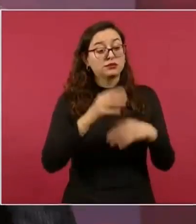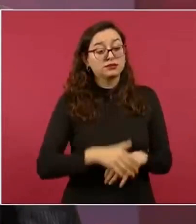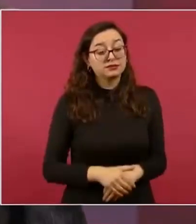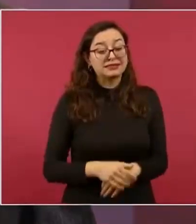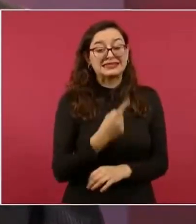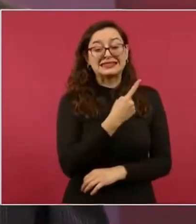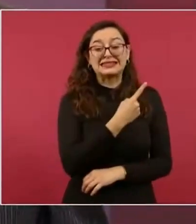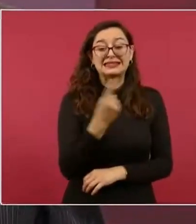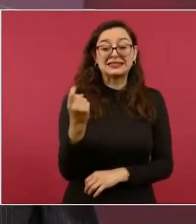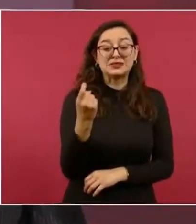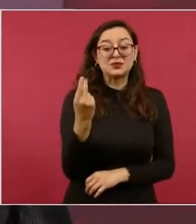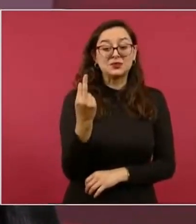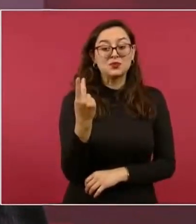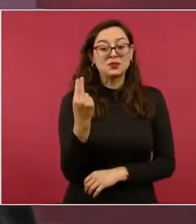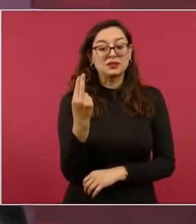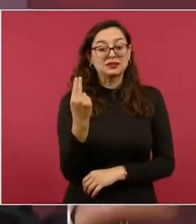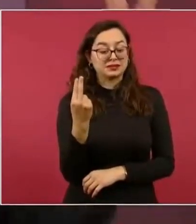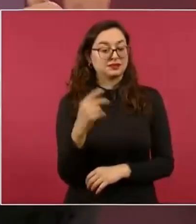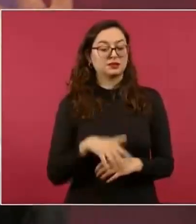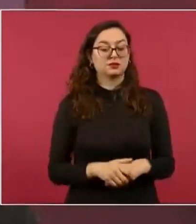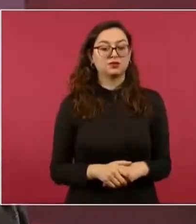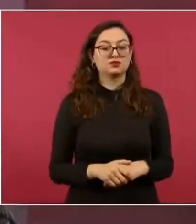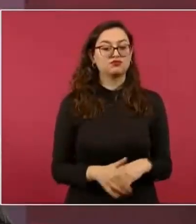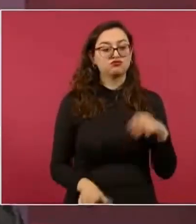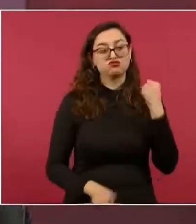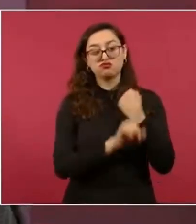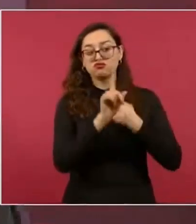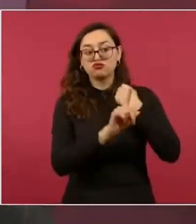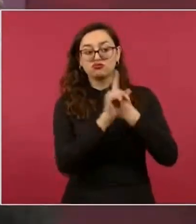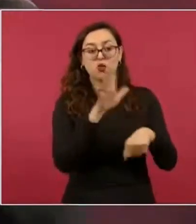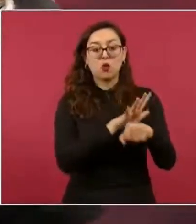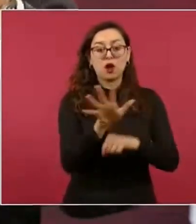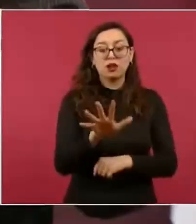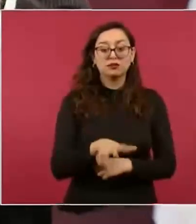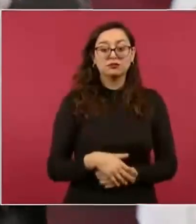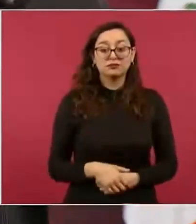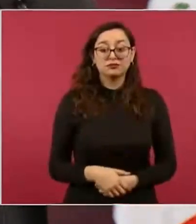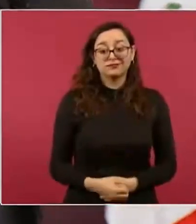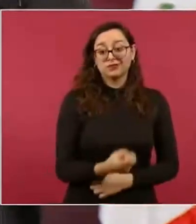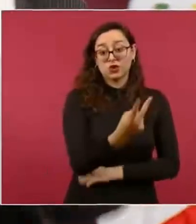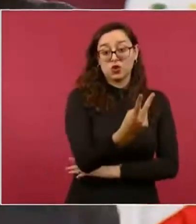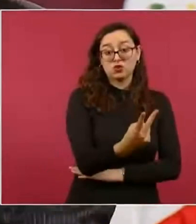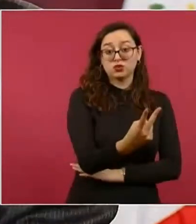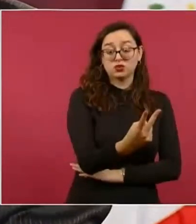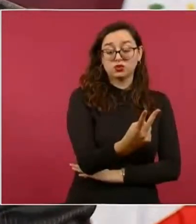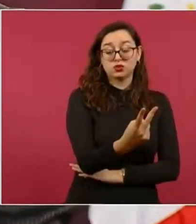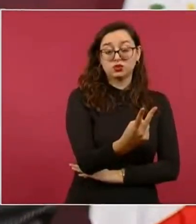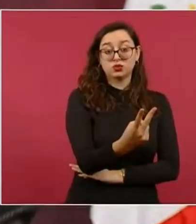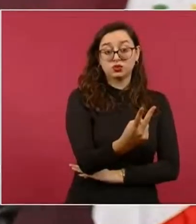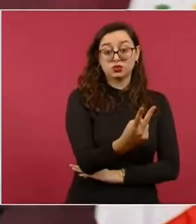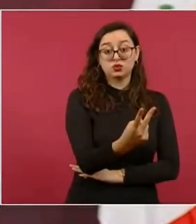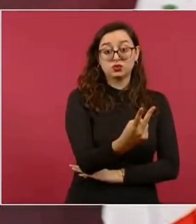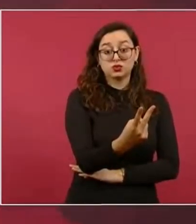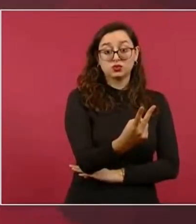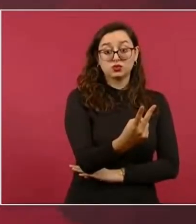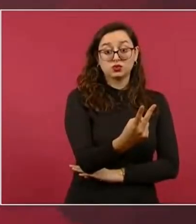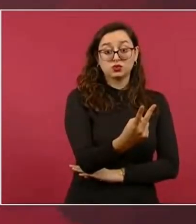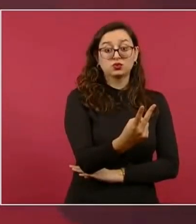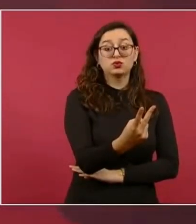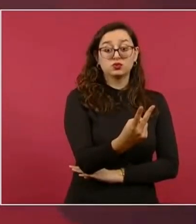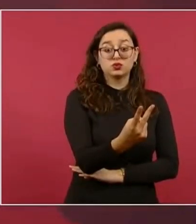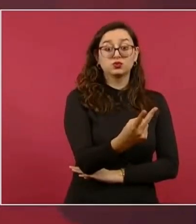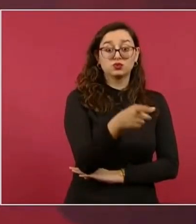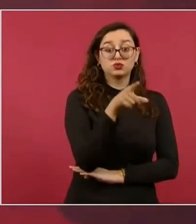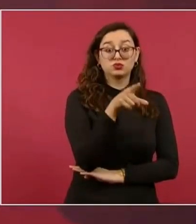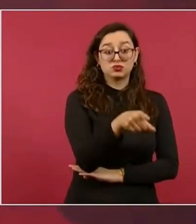sólo problemas en dos y además tienen razón, que son